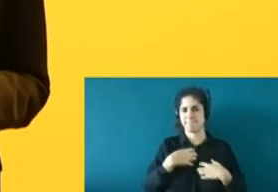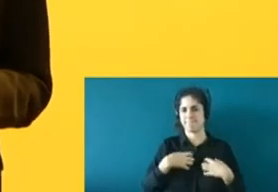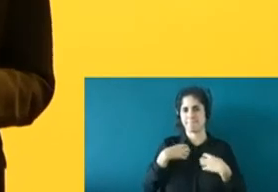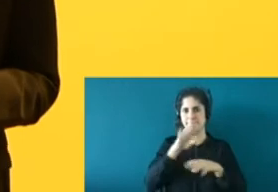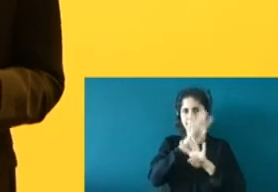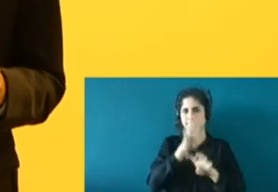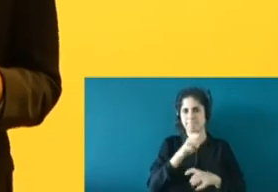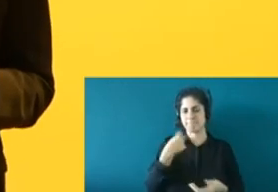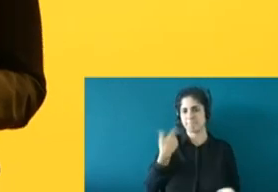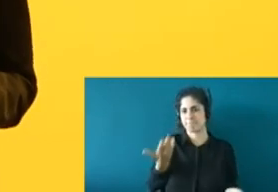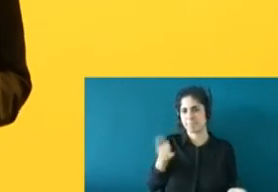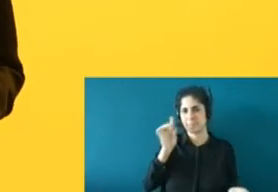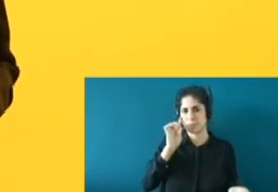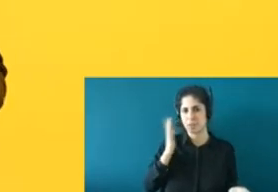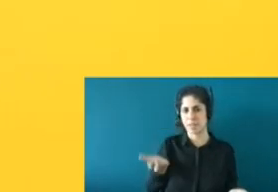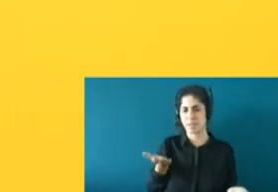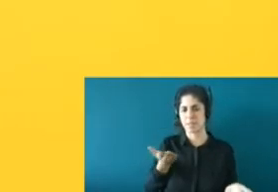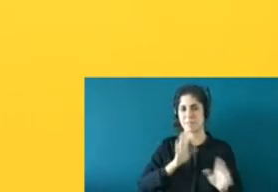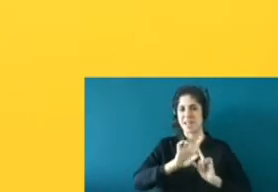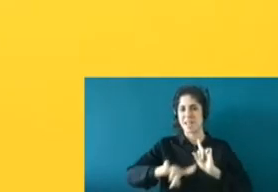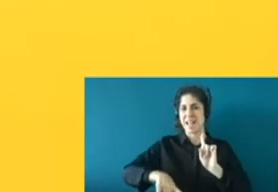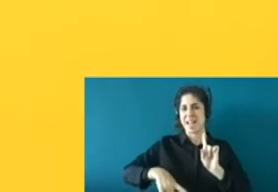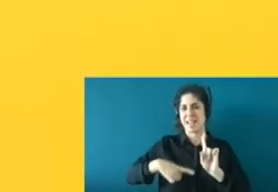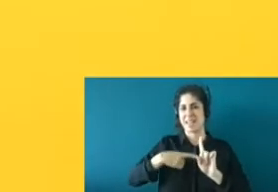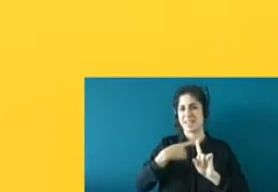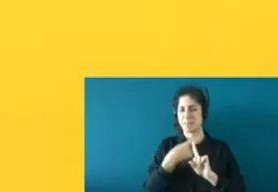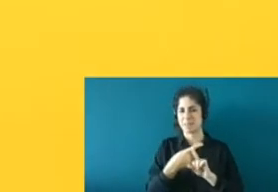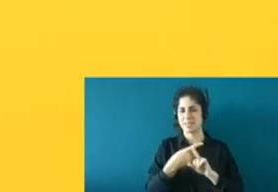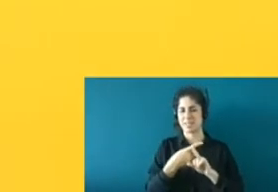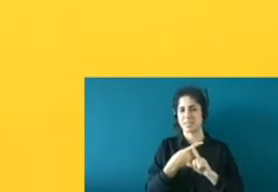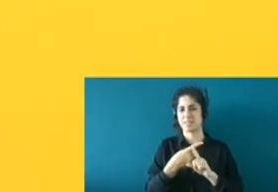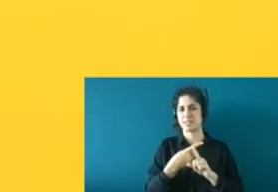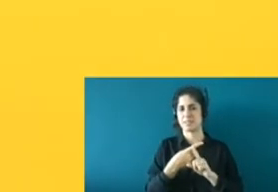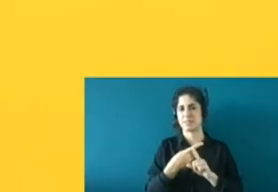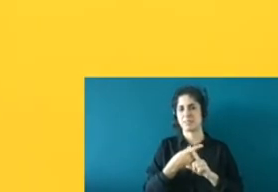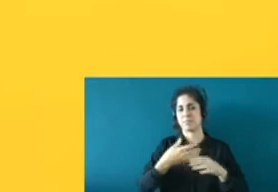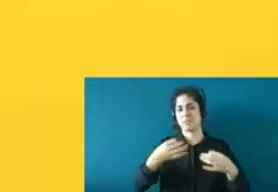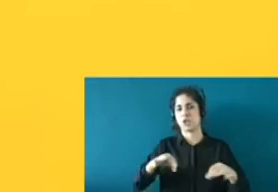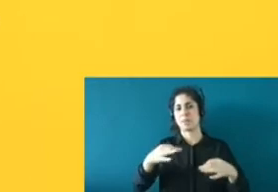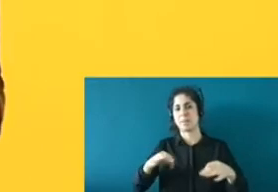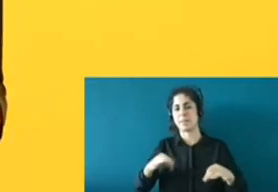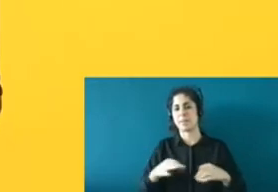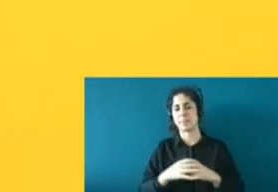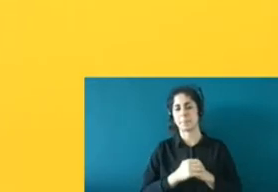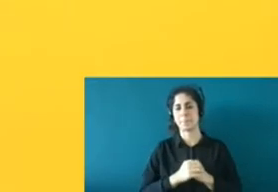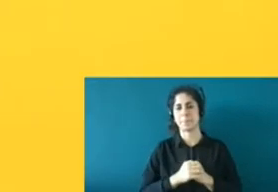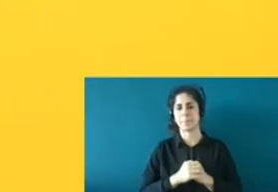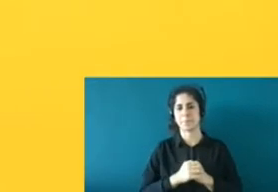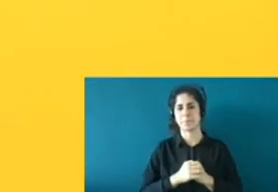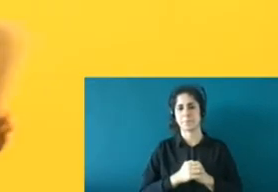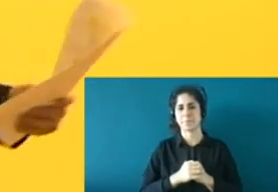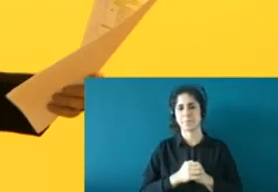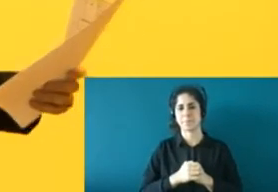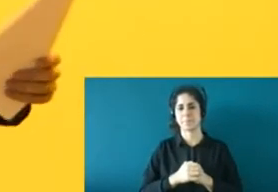luego tienen la desgracia de que generalmente no se reconoce la defunción de sus